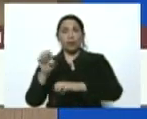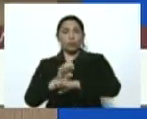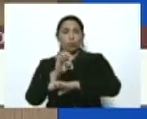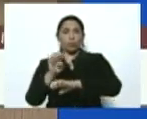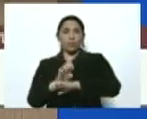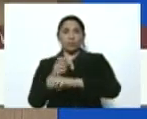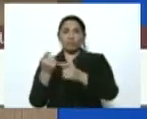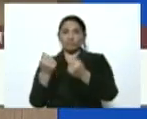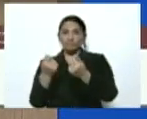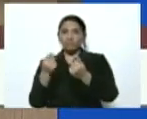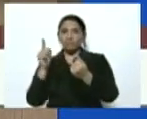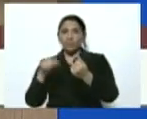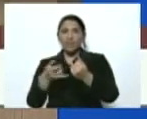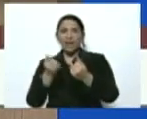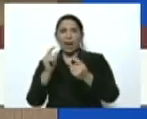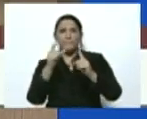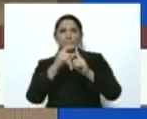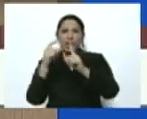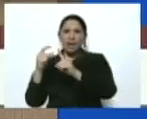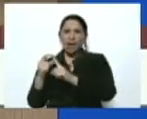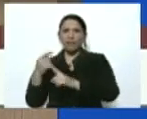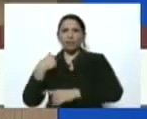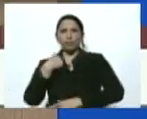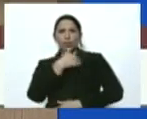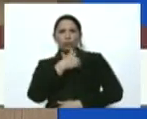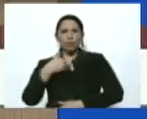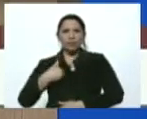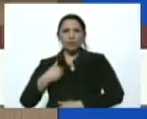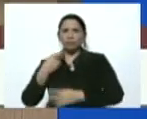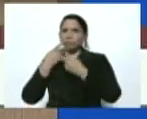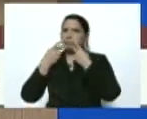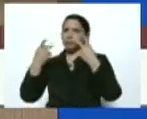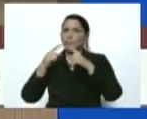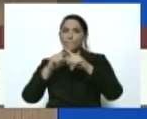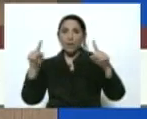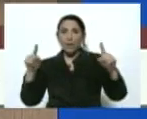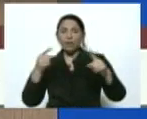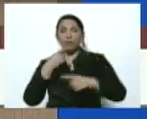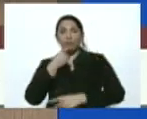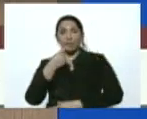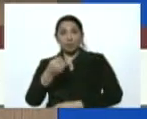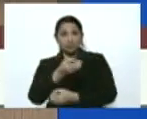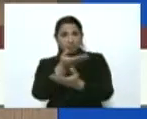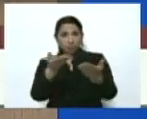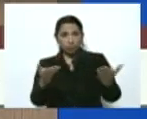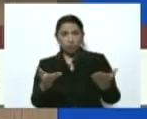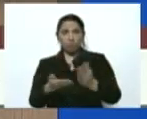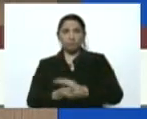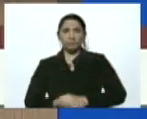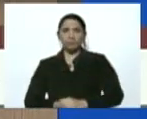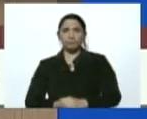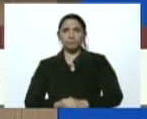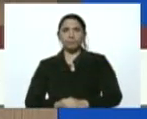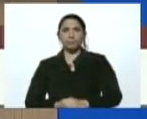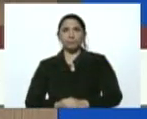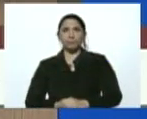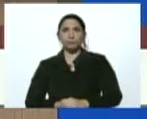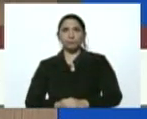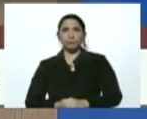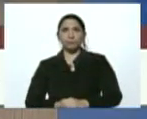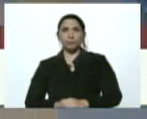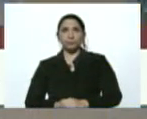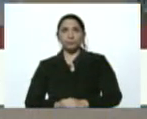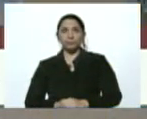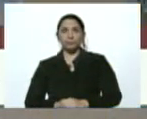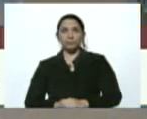y hay una frase que yo quise resaltarla para decírsela a ustedes de forma textual dijo